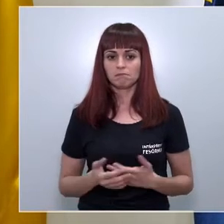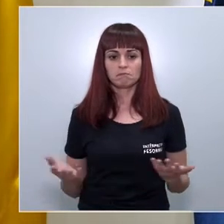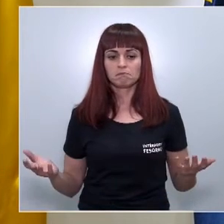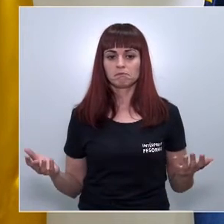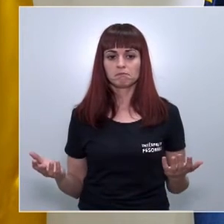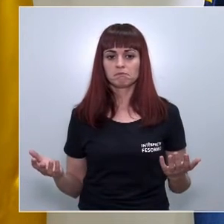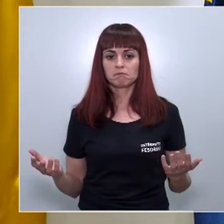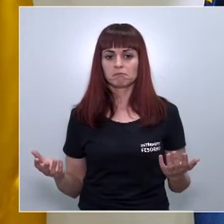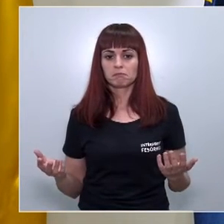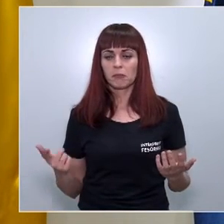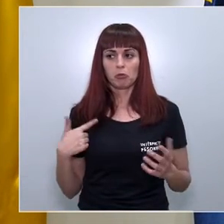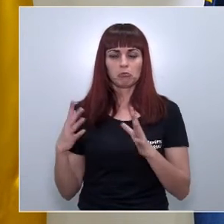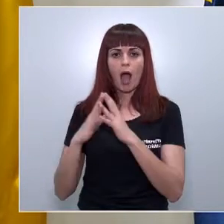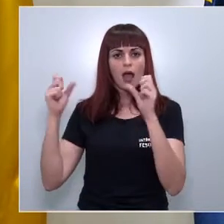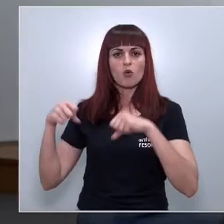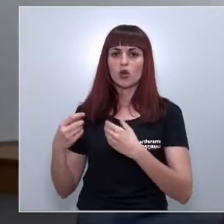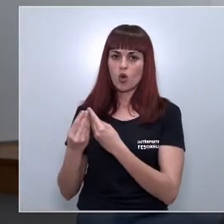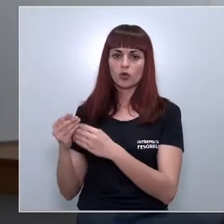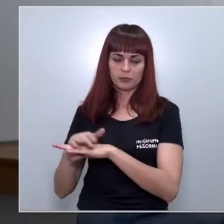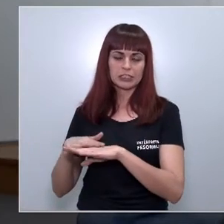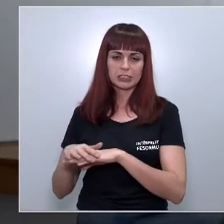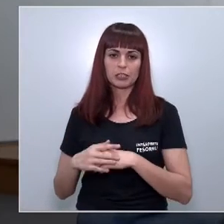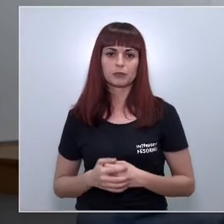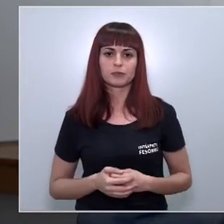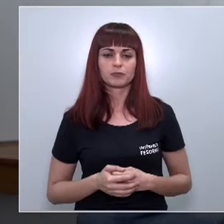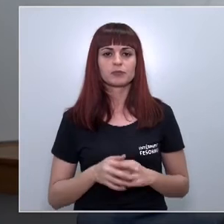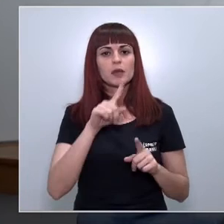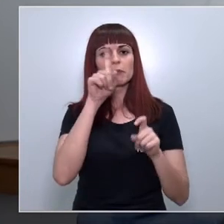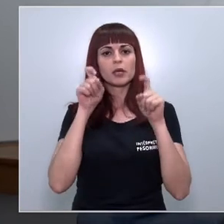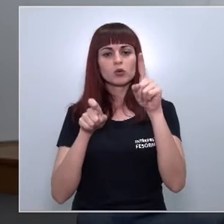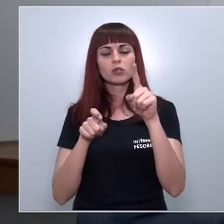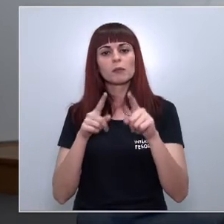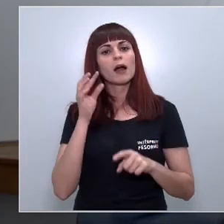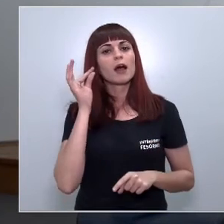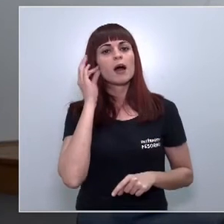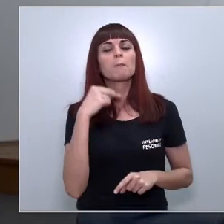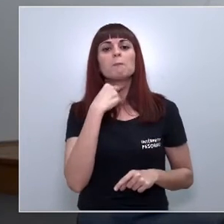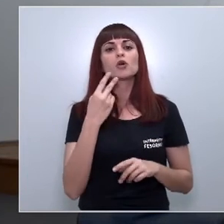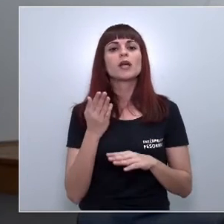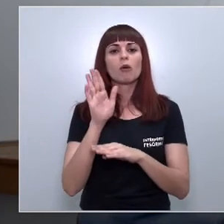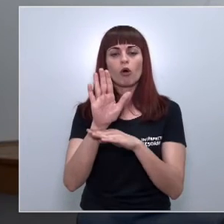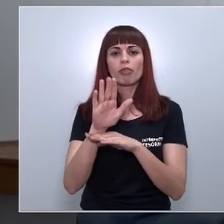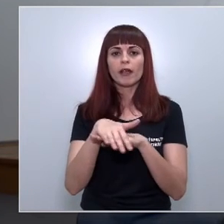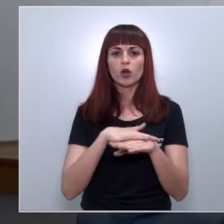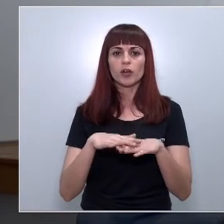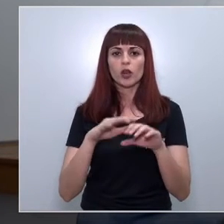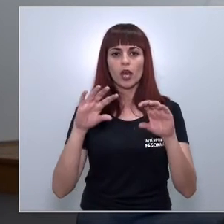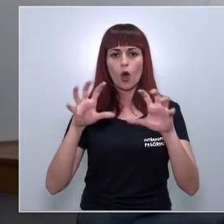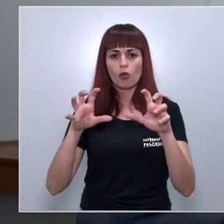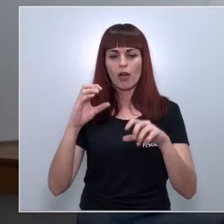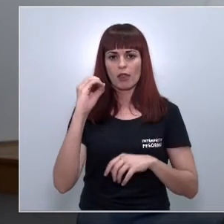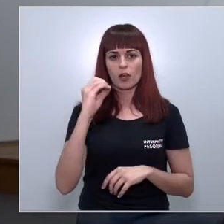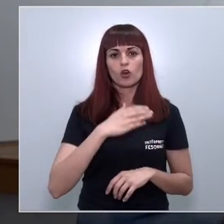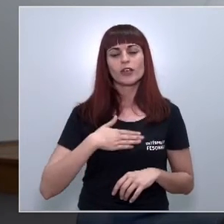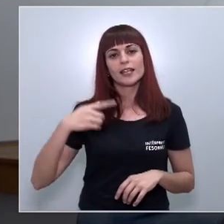integrar bien con la propuesta del ministerio Pregunta para la portavoz del gobierno de Onda Cero ellos quieren saber si